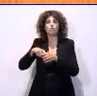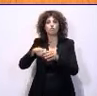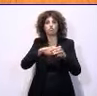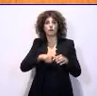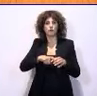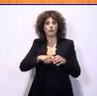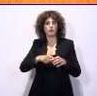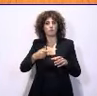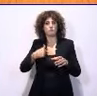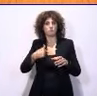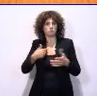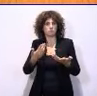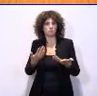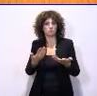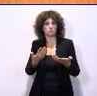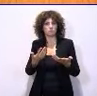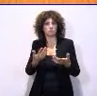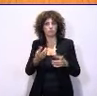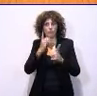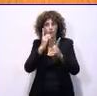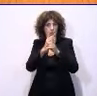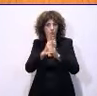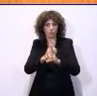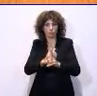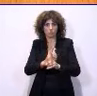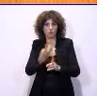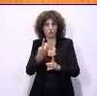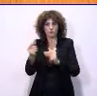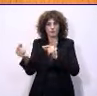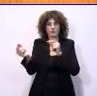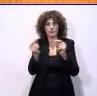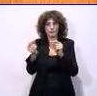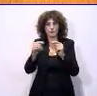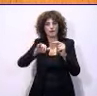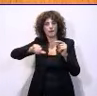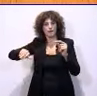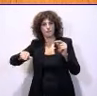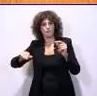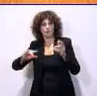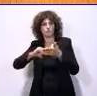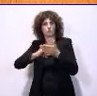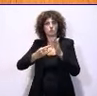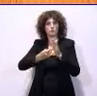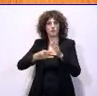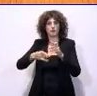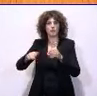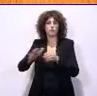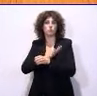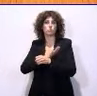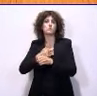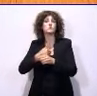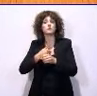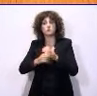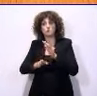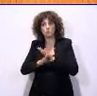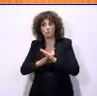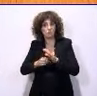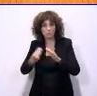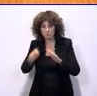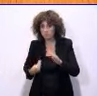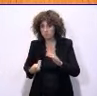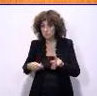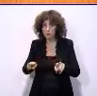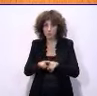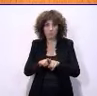manifestamos contrario a unas negociaciones bilaterales y sobre todo un sistema de cupos. Y así lo seguiremos manteniendo.